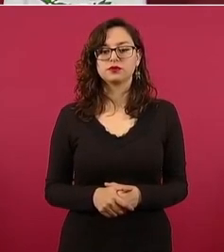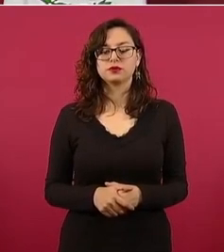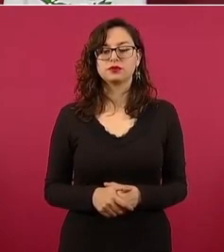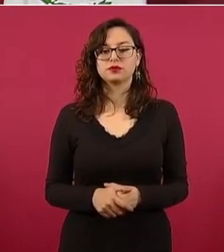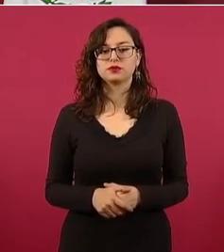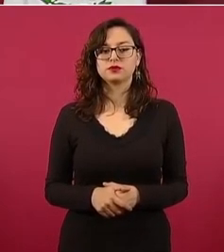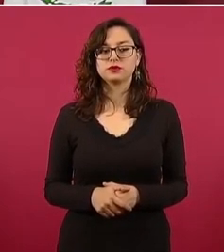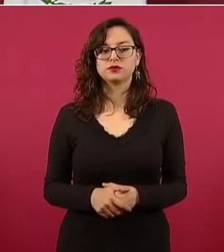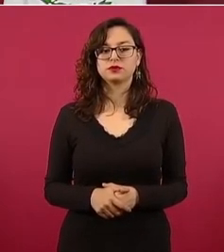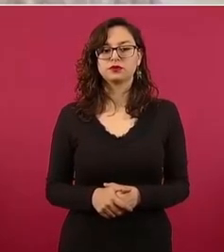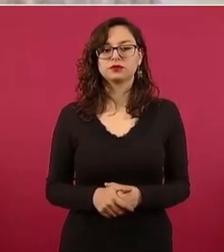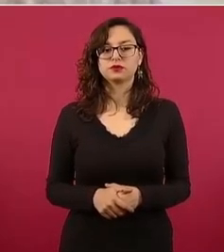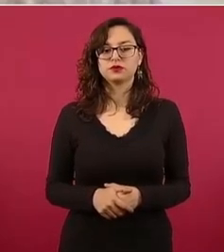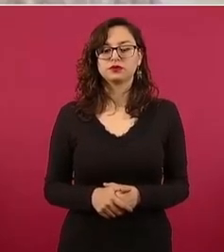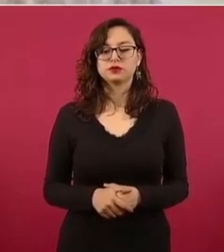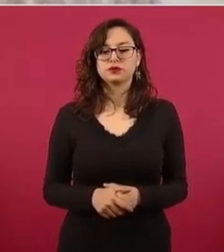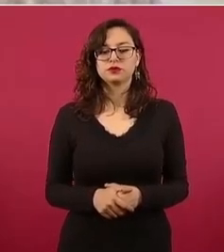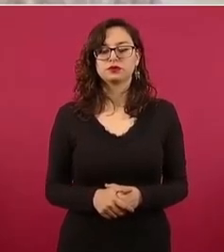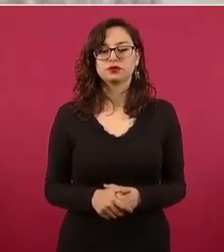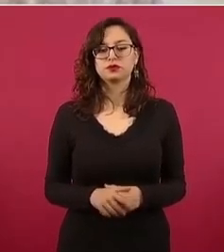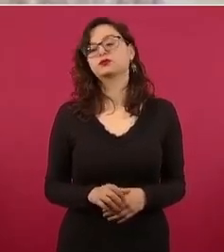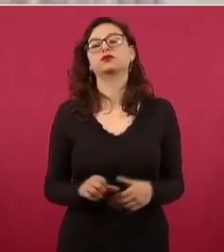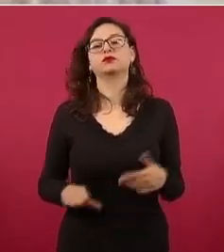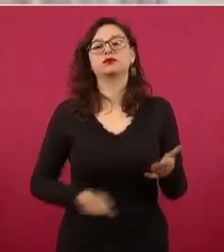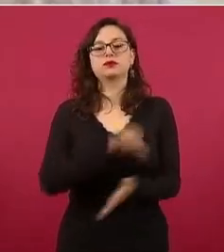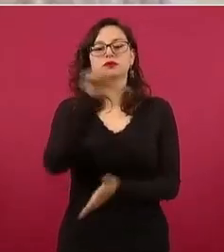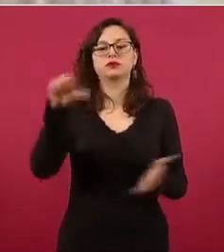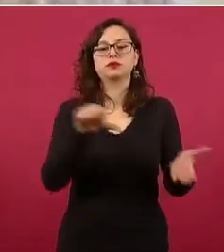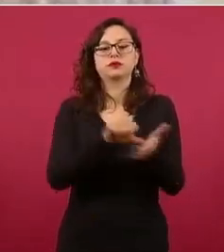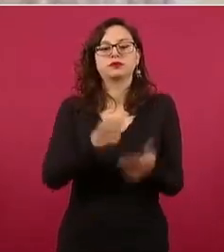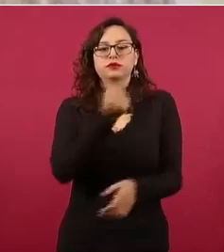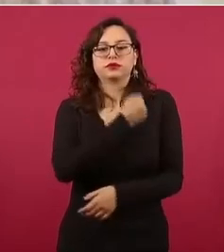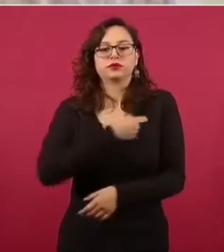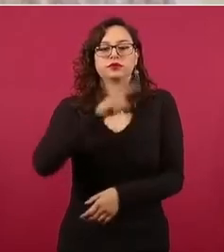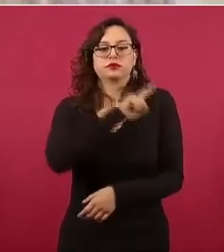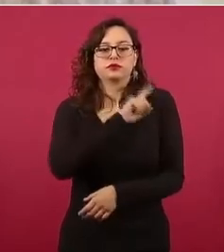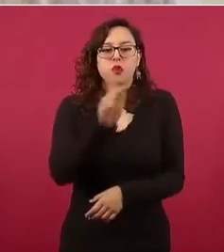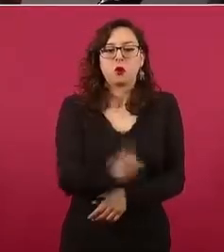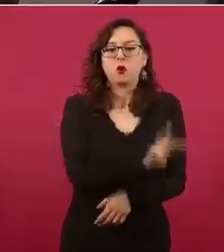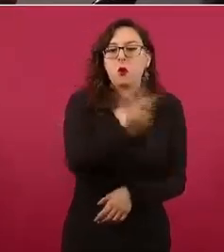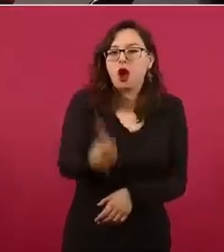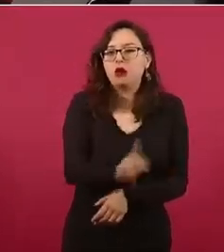Son los centros de salud en los pueblos, en las comunidades,